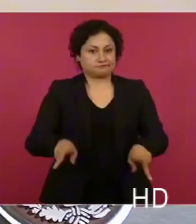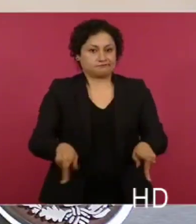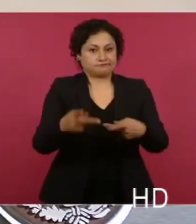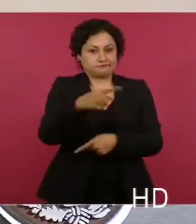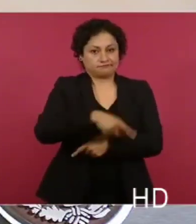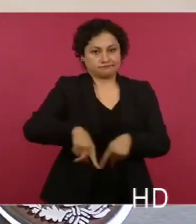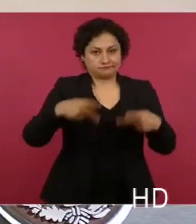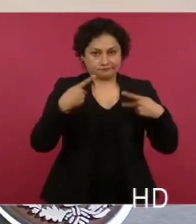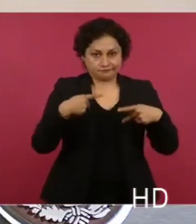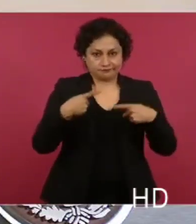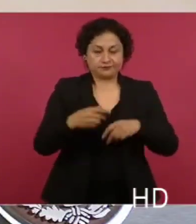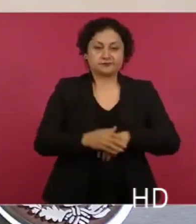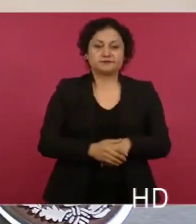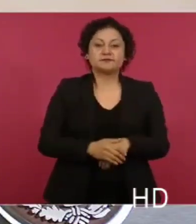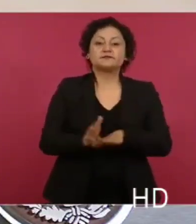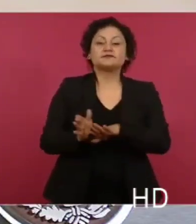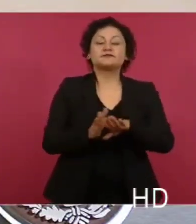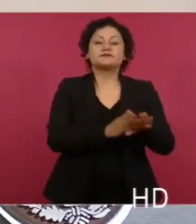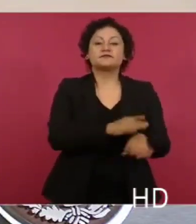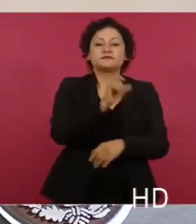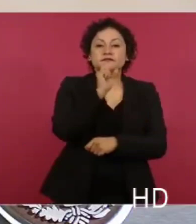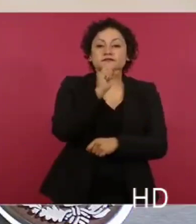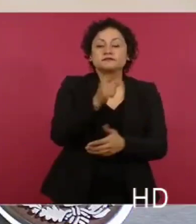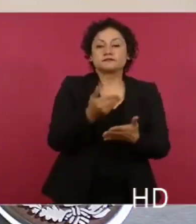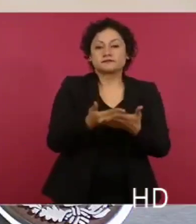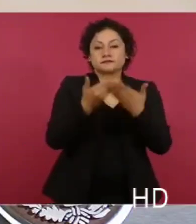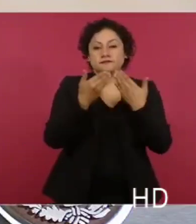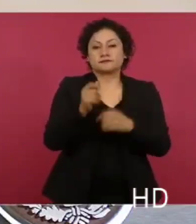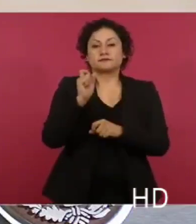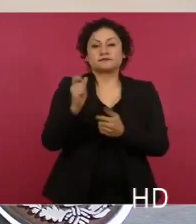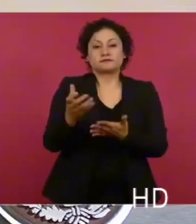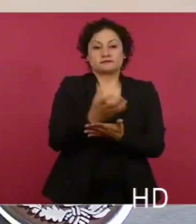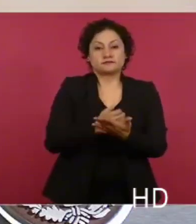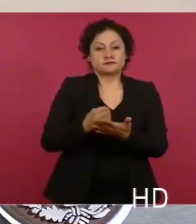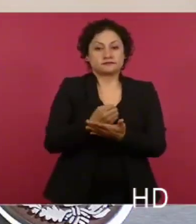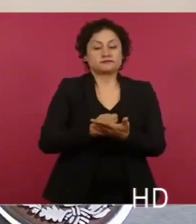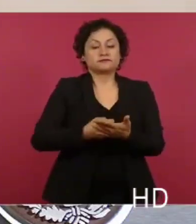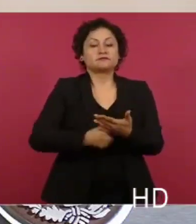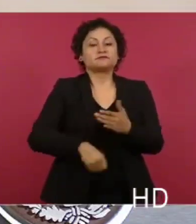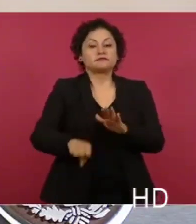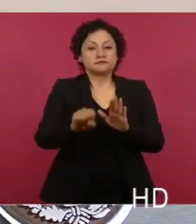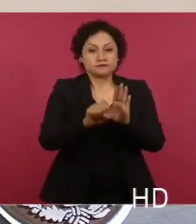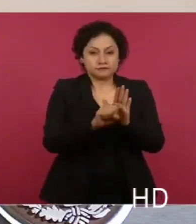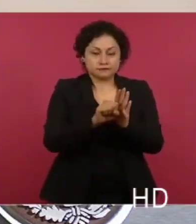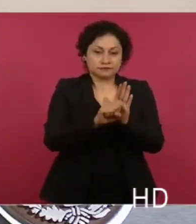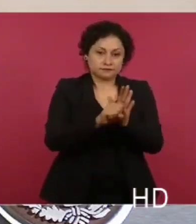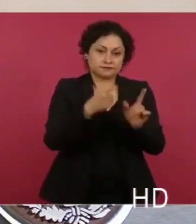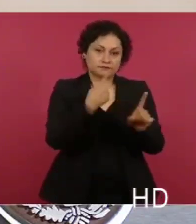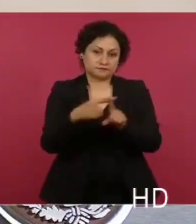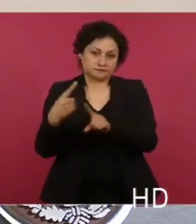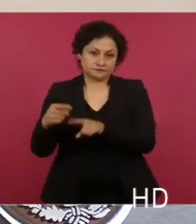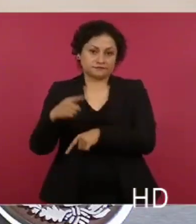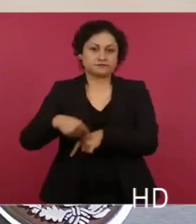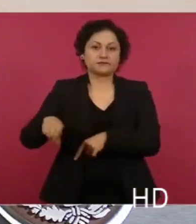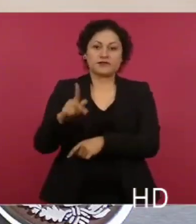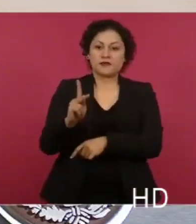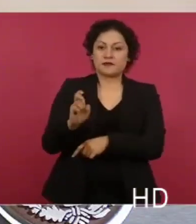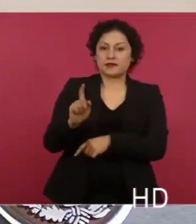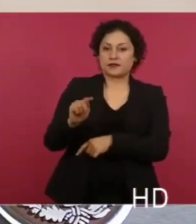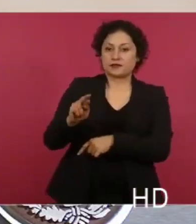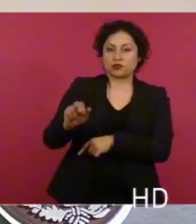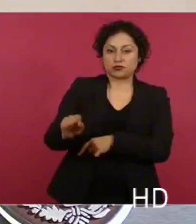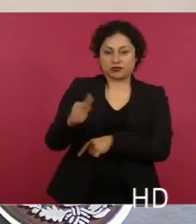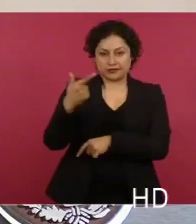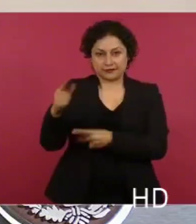Pasando ahora al comportamiento respecto a los indicadores de ganancia por marca, tenemos a Petro7 una vez más, junto con